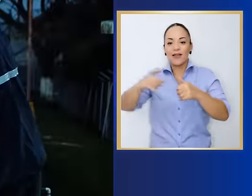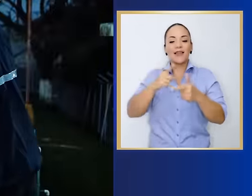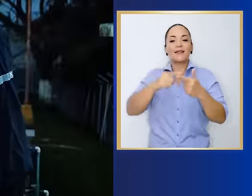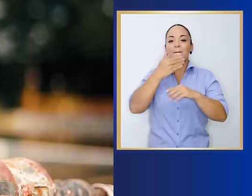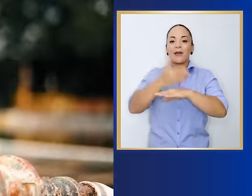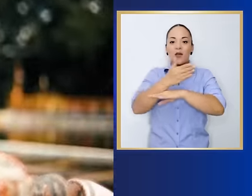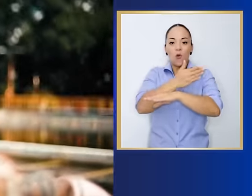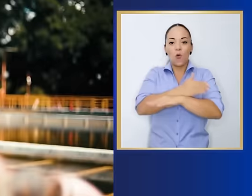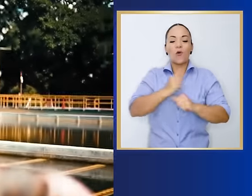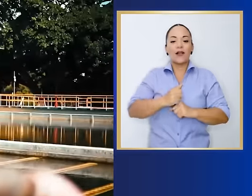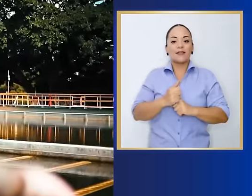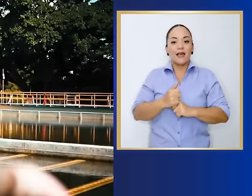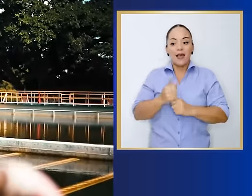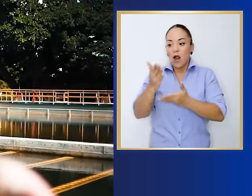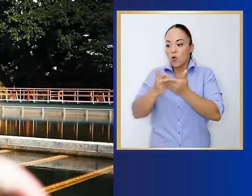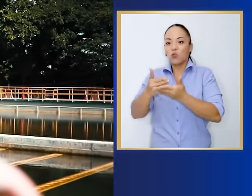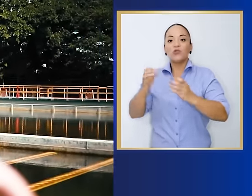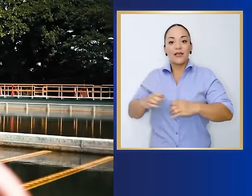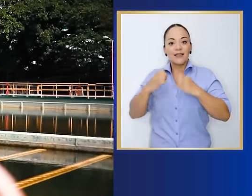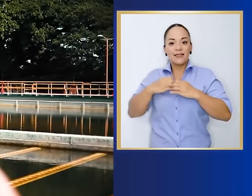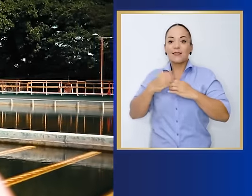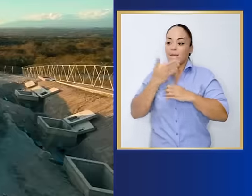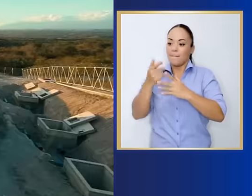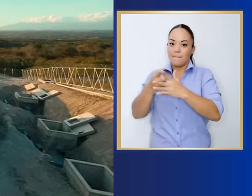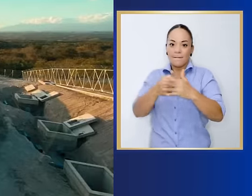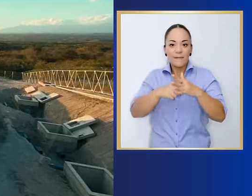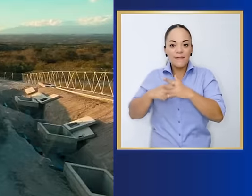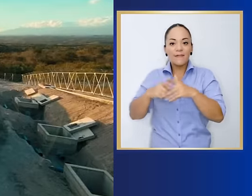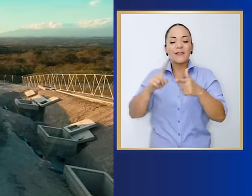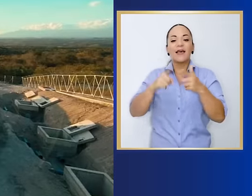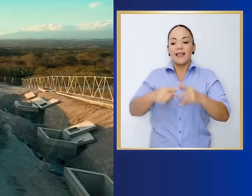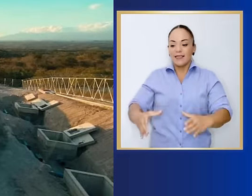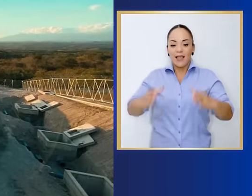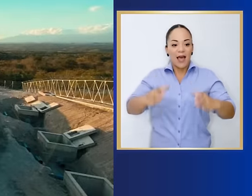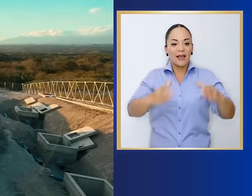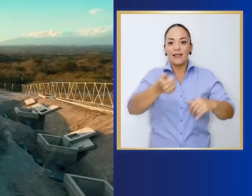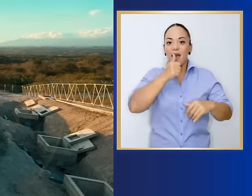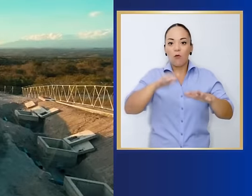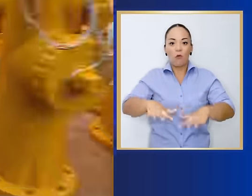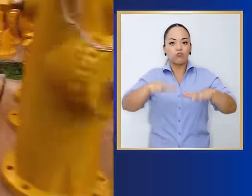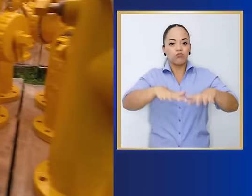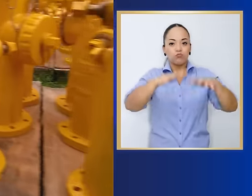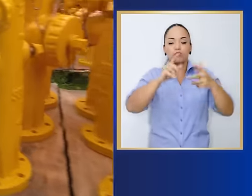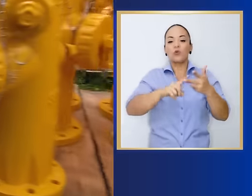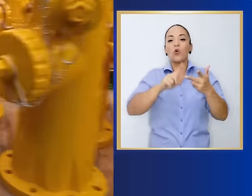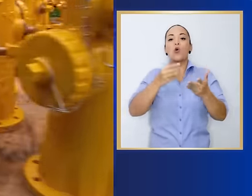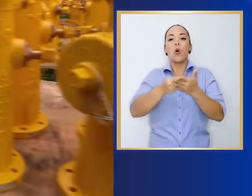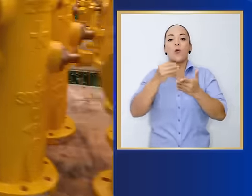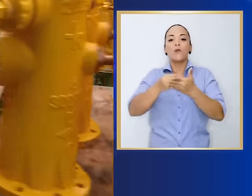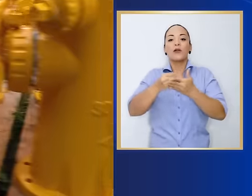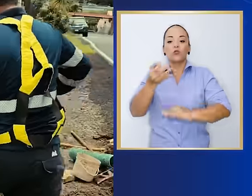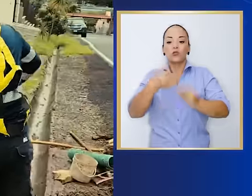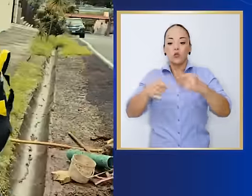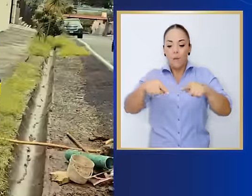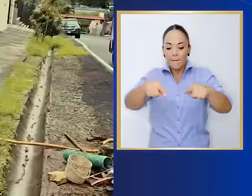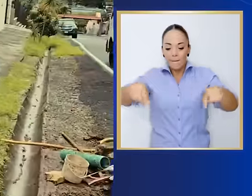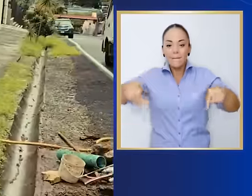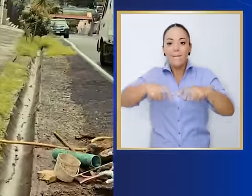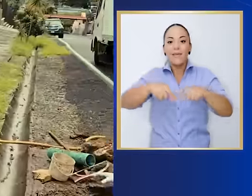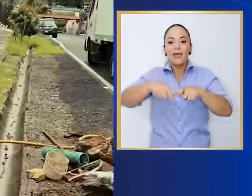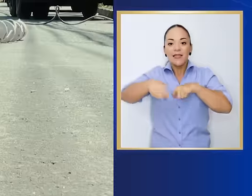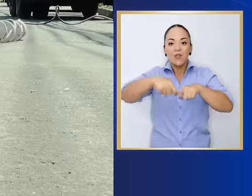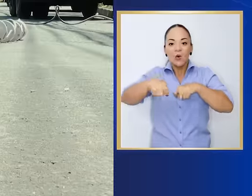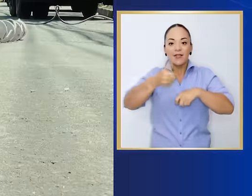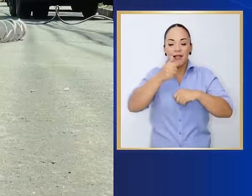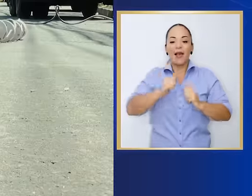mejoras y ampliaciones en acueductos ya existentes en todo el país, la construcción de tanques de almacenamiento, la compra y sustitución de medidores en todo